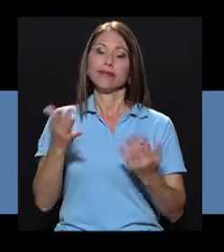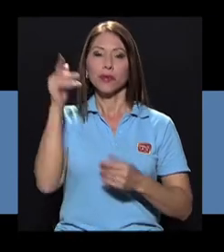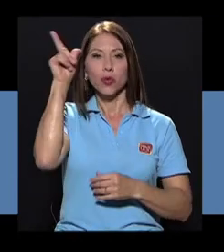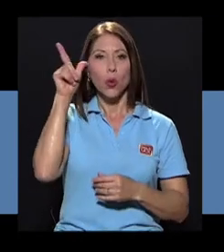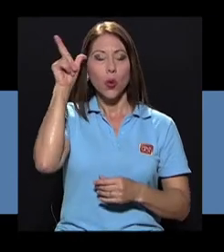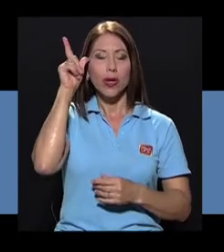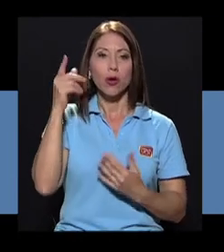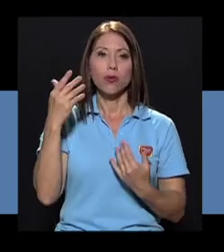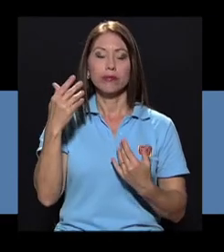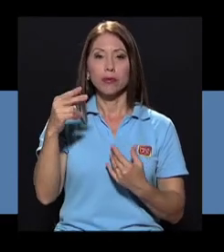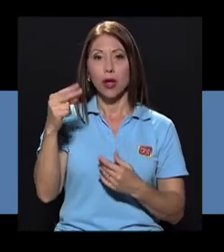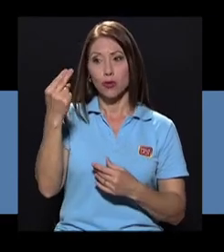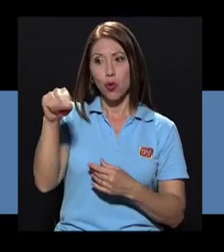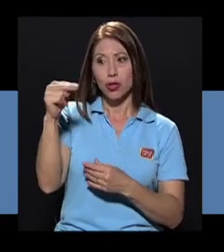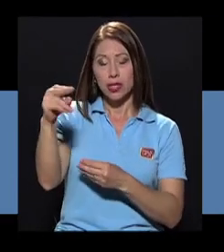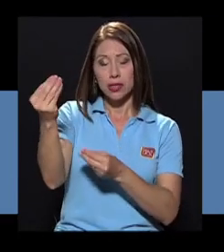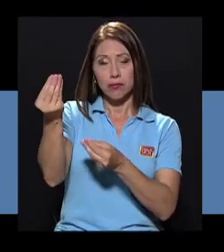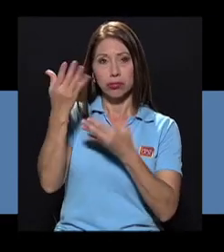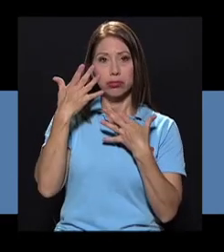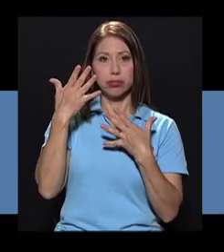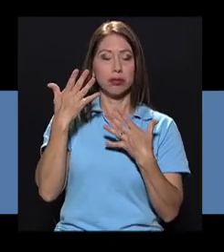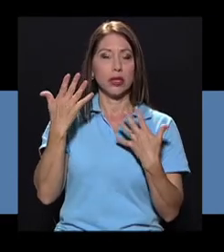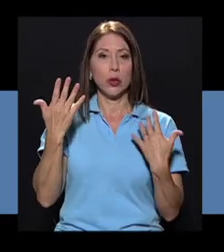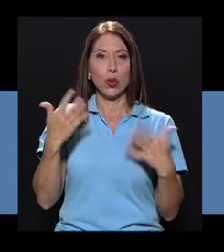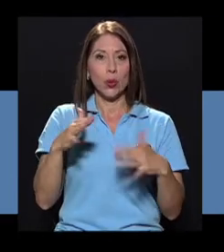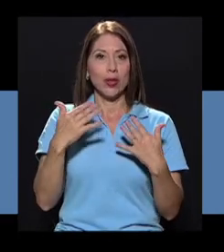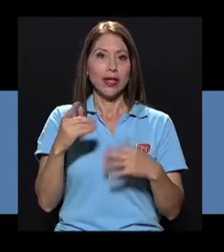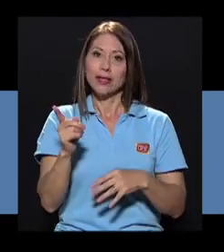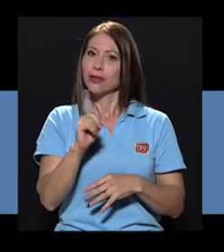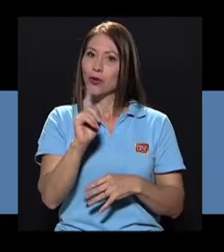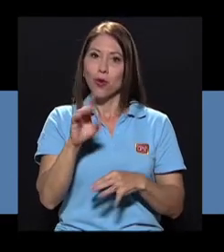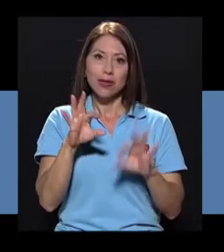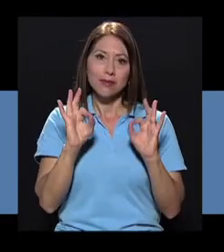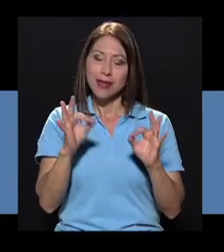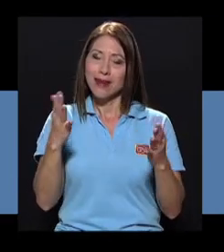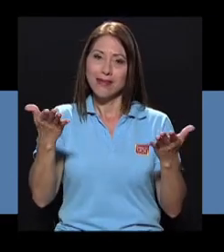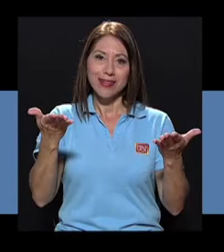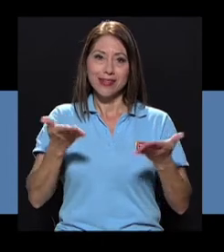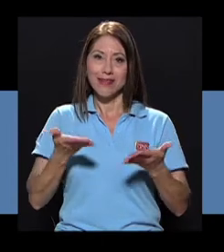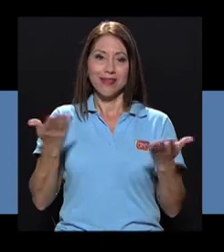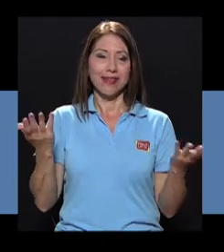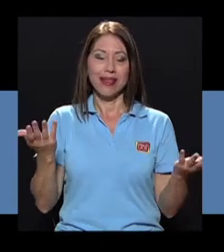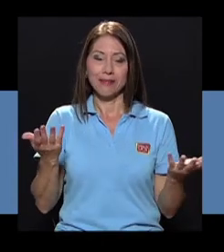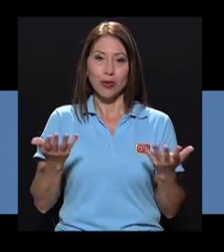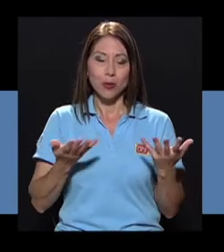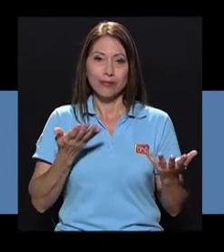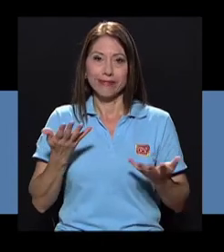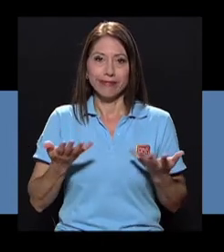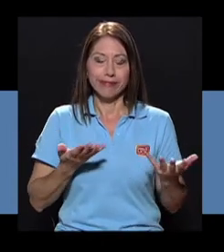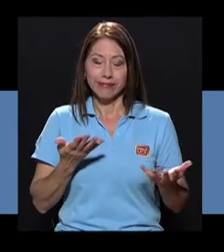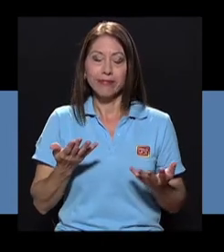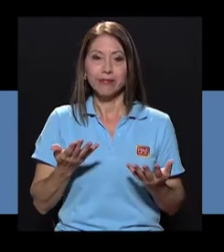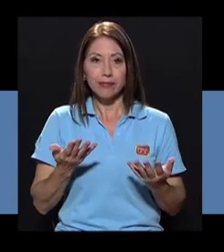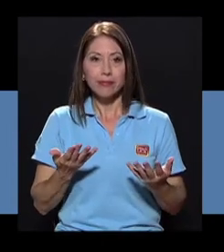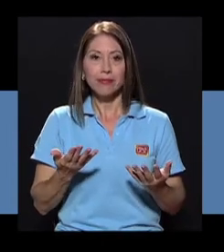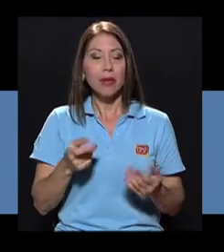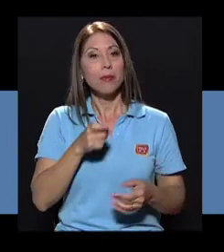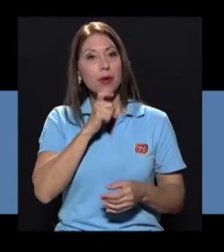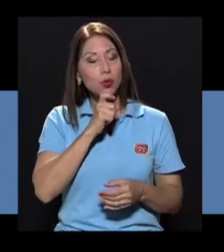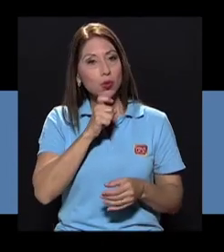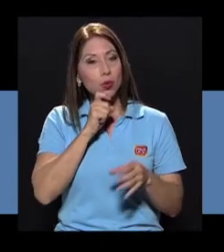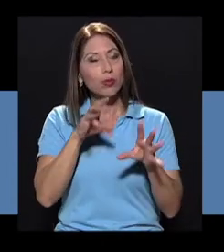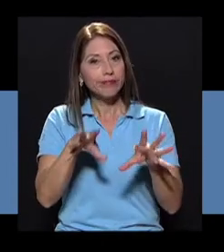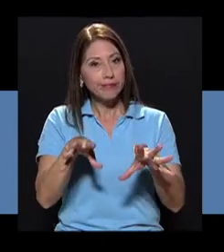Pues como es lógico, una noticia de esa naturaleza pues no es bien recibida. Sí, pues me